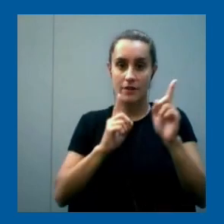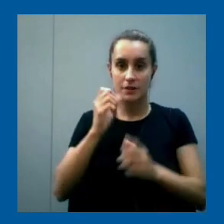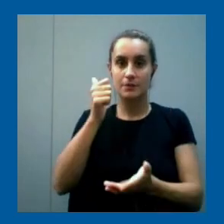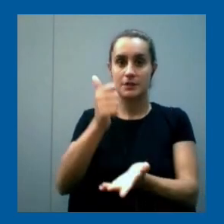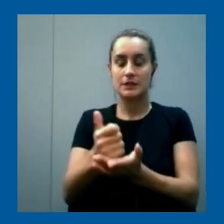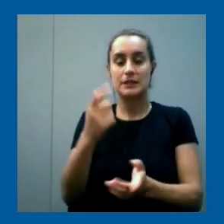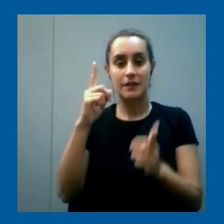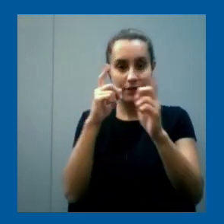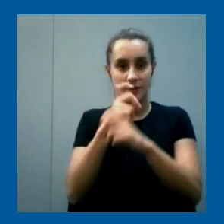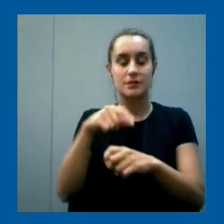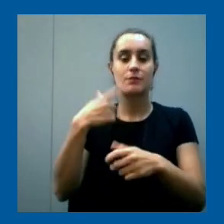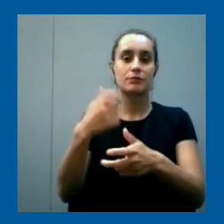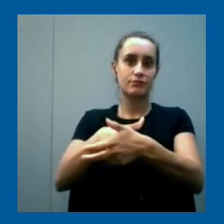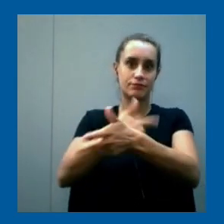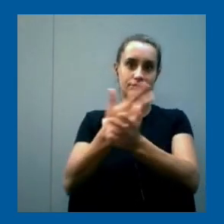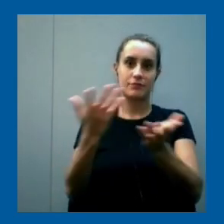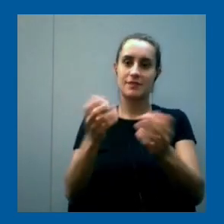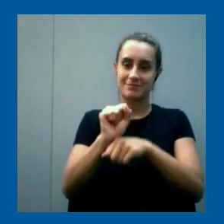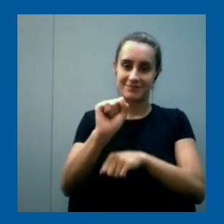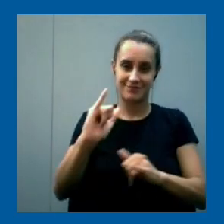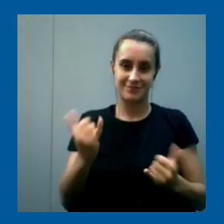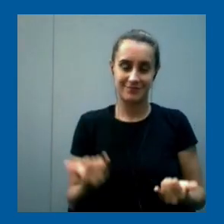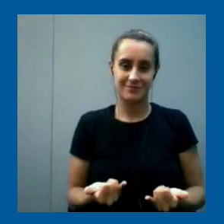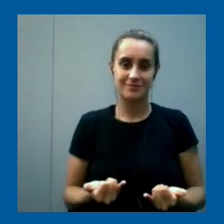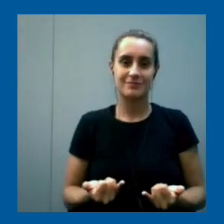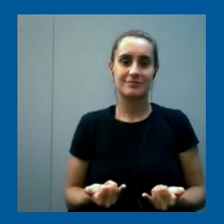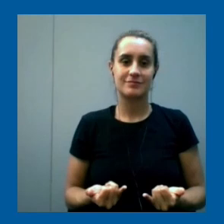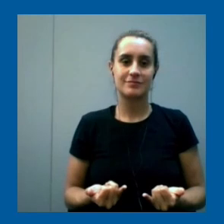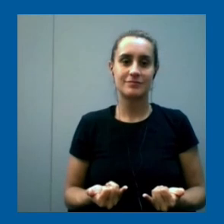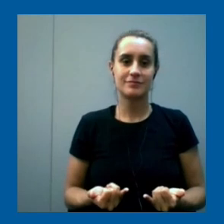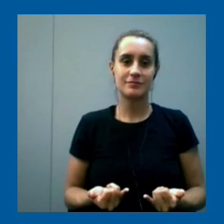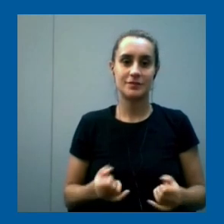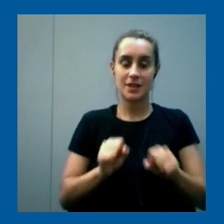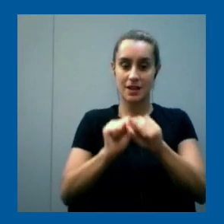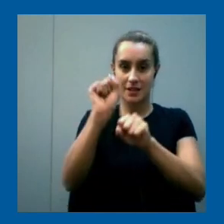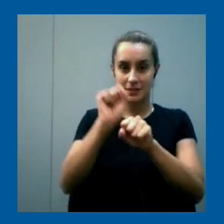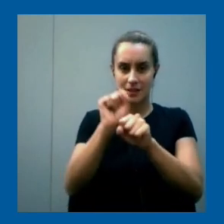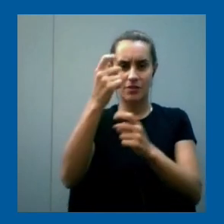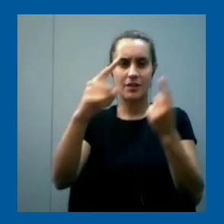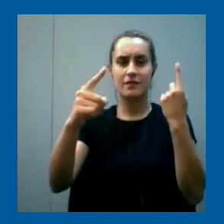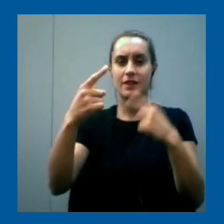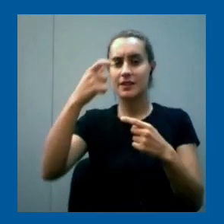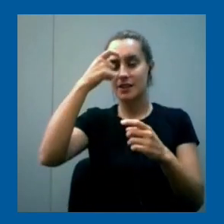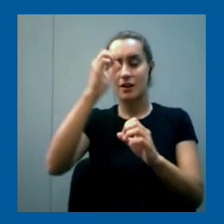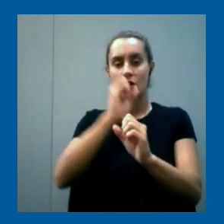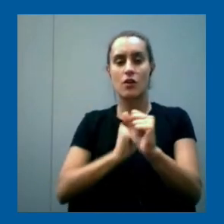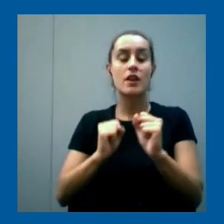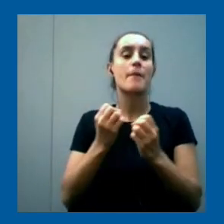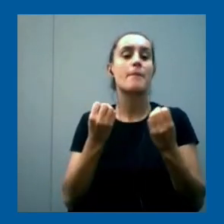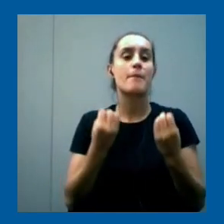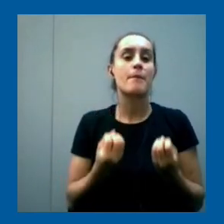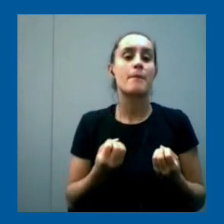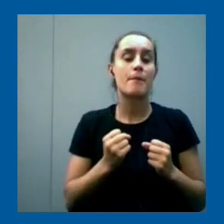Tenemos egresados, tenemos egresados con distintas tecnologías. Podemos decir que más de 220